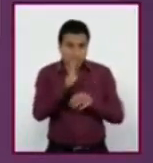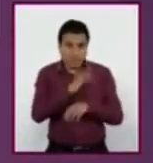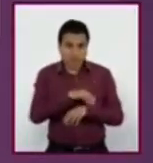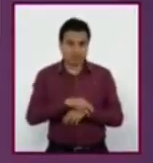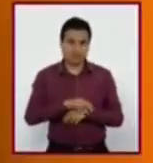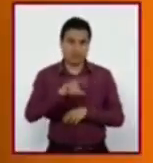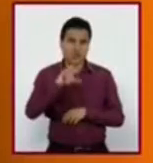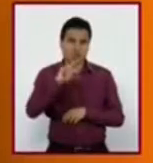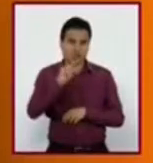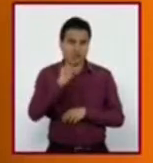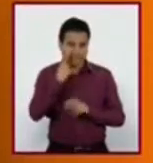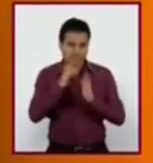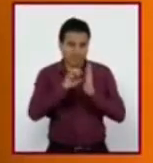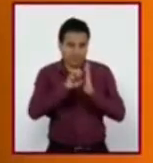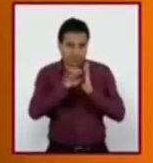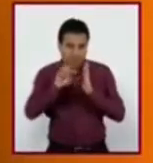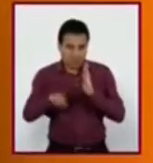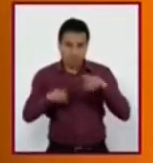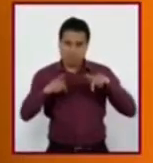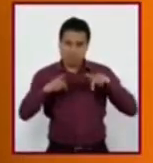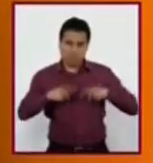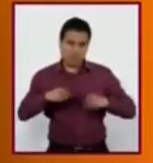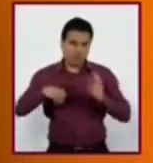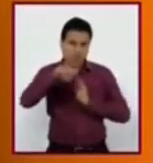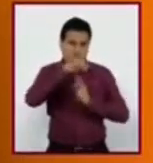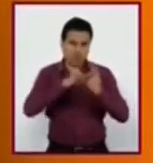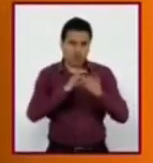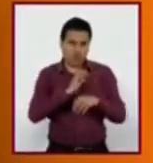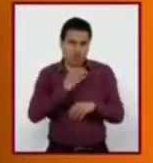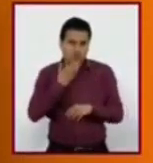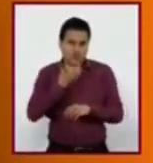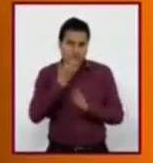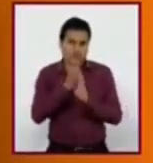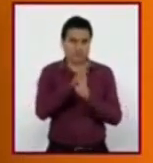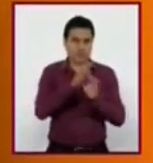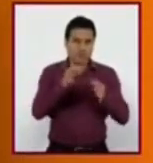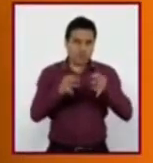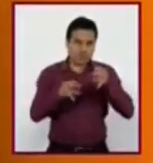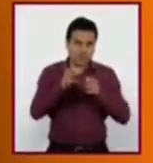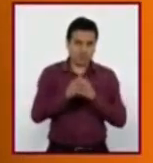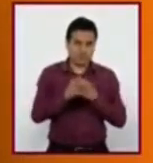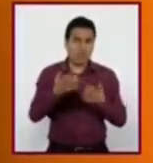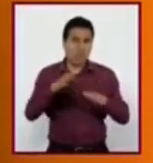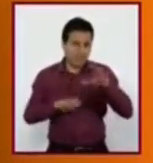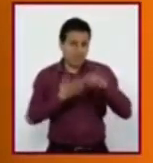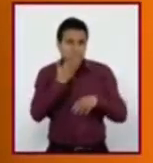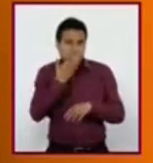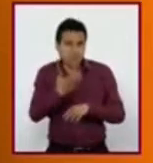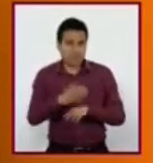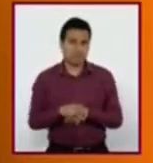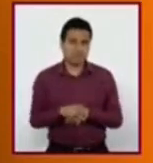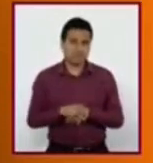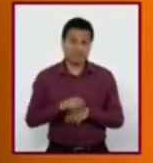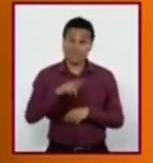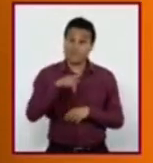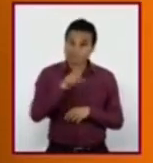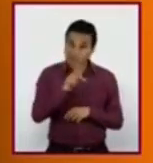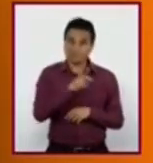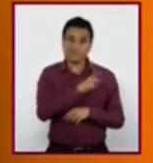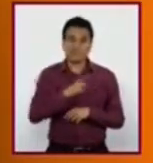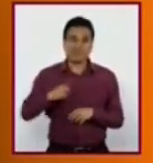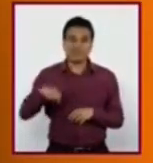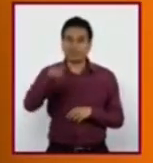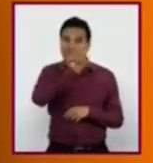necesariamente. Todos tenemos prejuicios y en ocasiones pueden llegar a ser acertados. Sin embargo, hay que ser